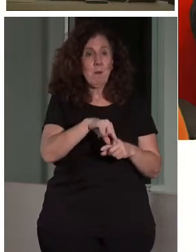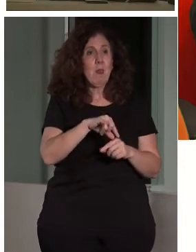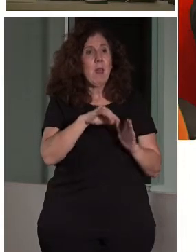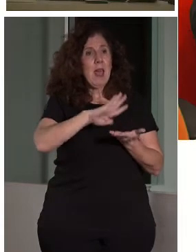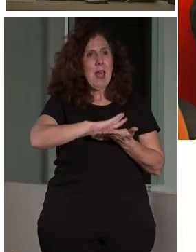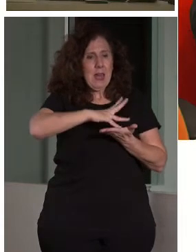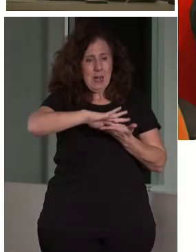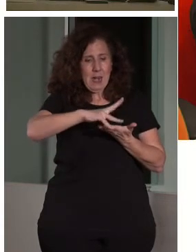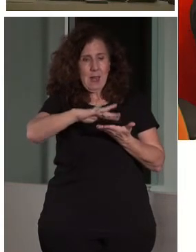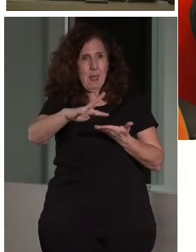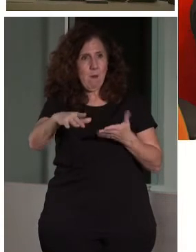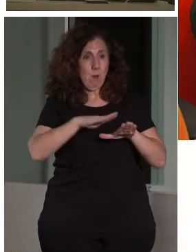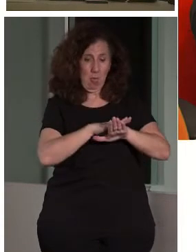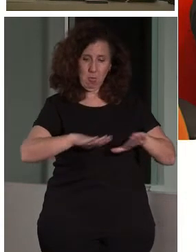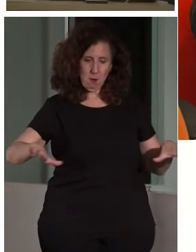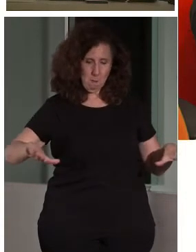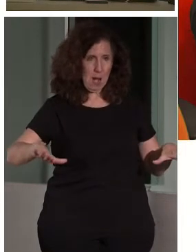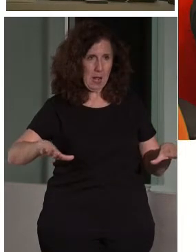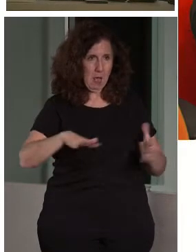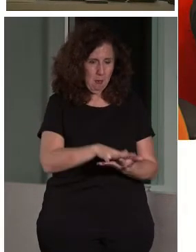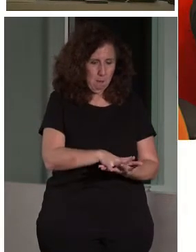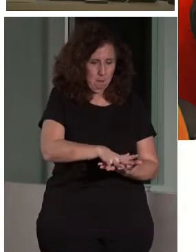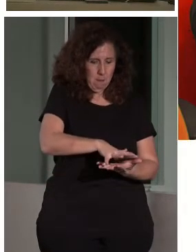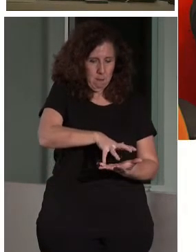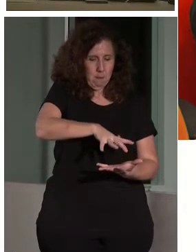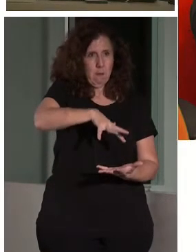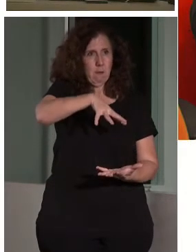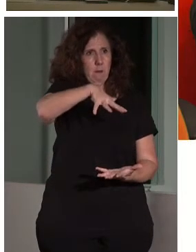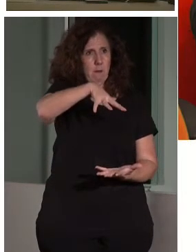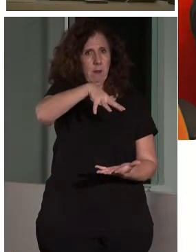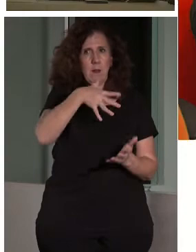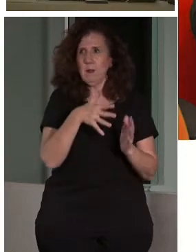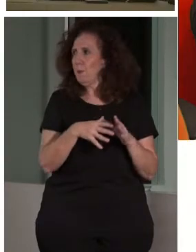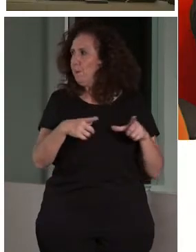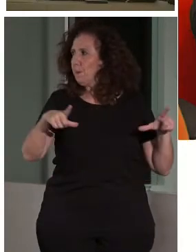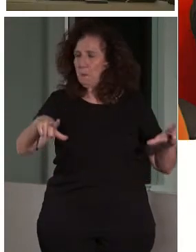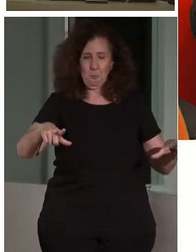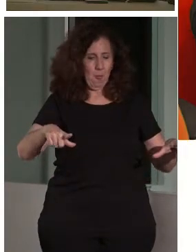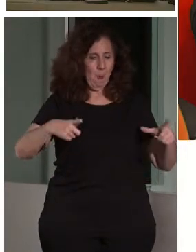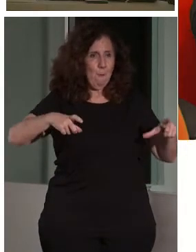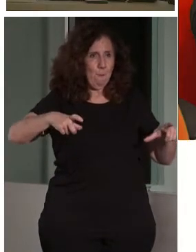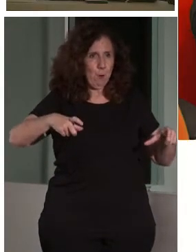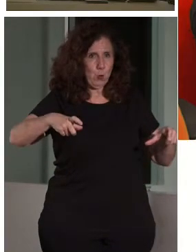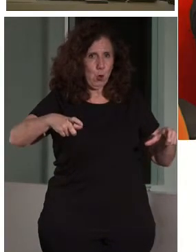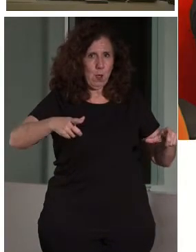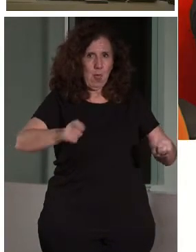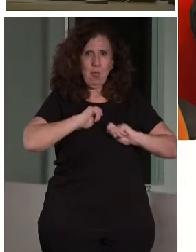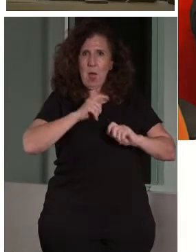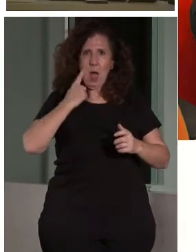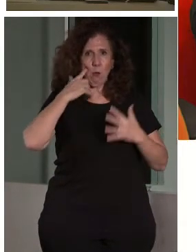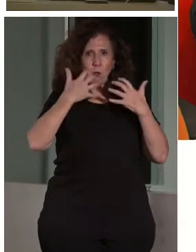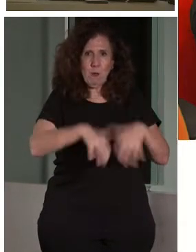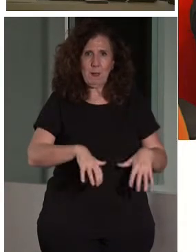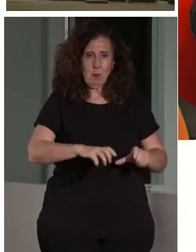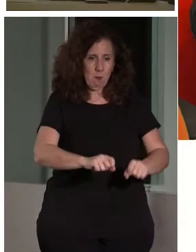partir de decoración plana, pero se puede hacer automáticamente. O sea, la fotogrametría, si está bien hecha, te puede permitir automáticamente